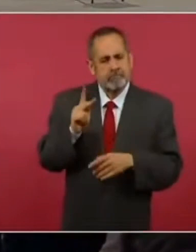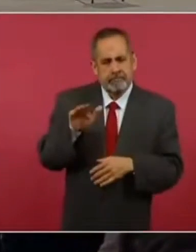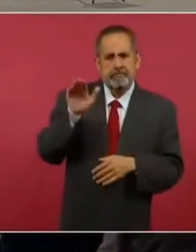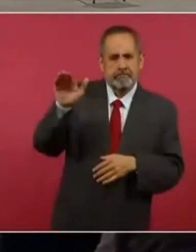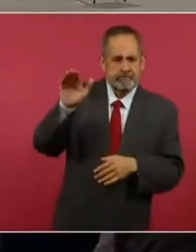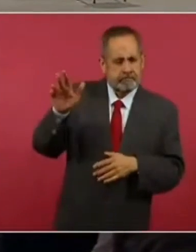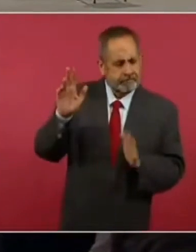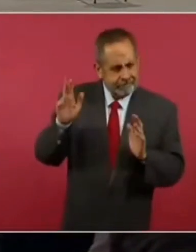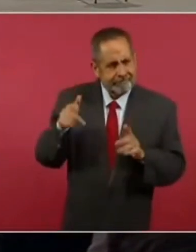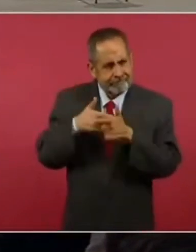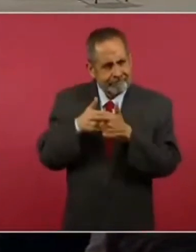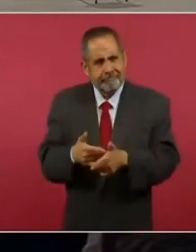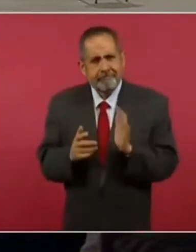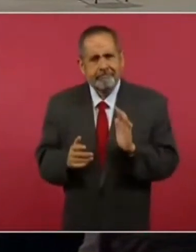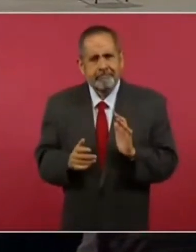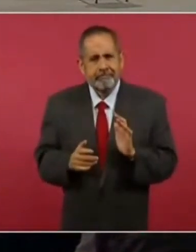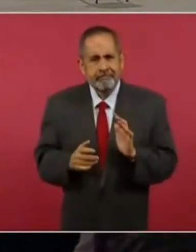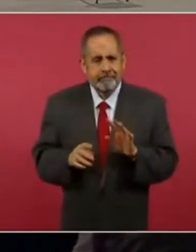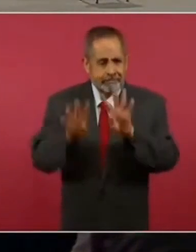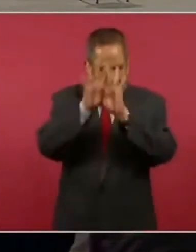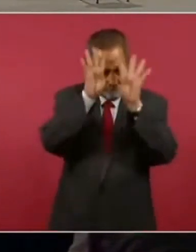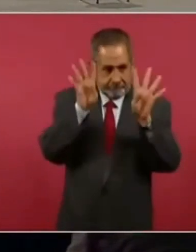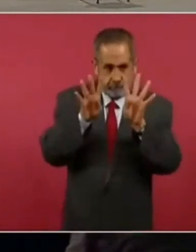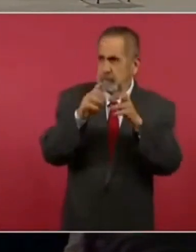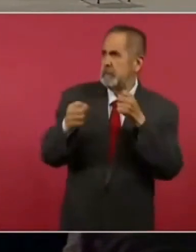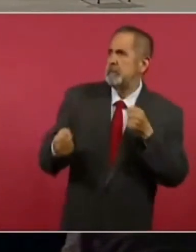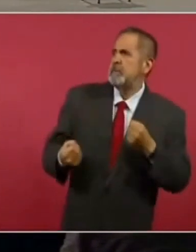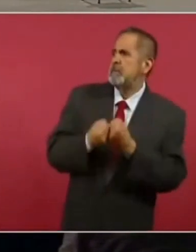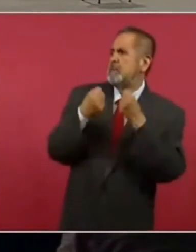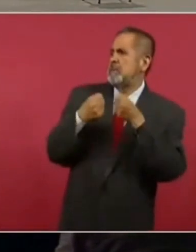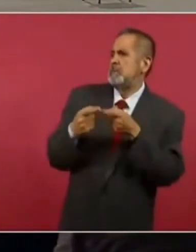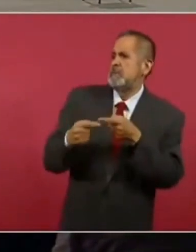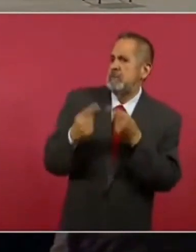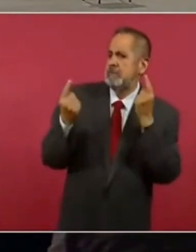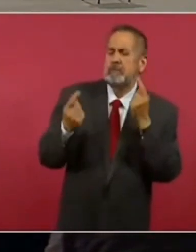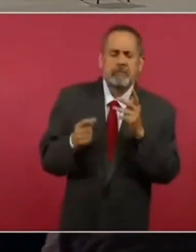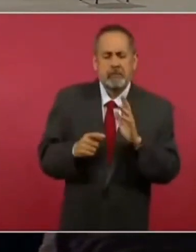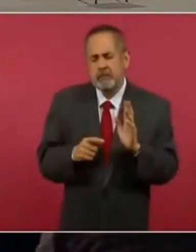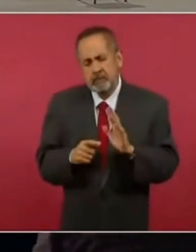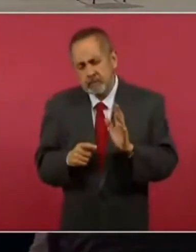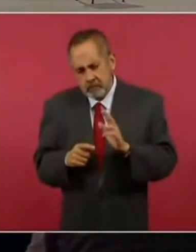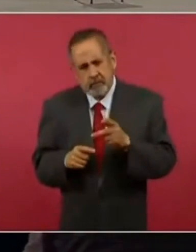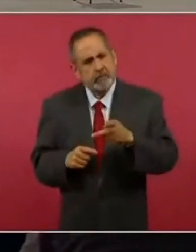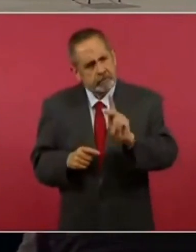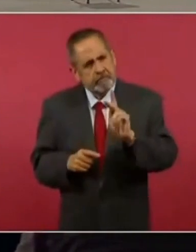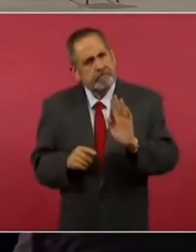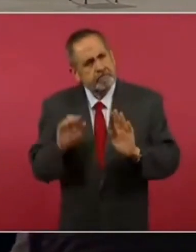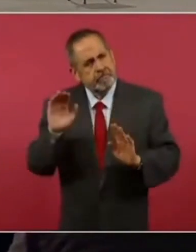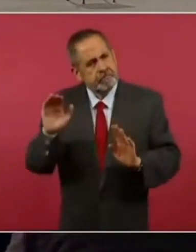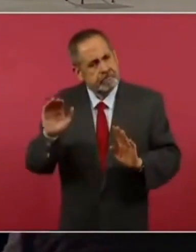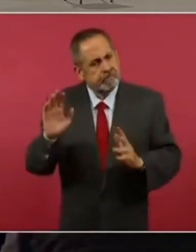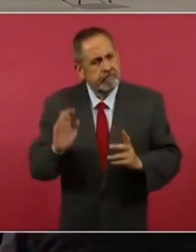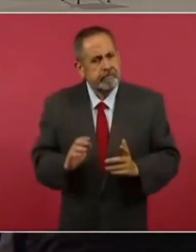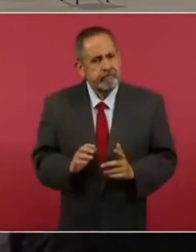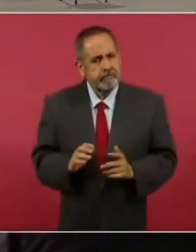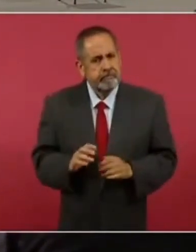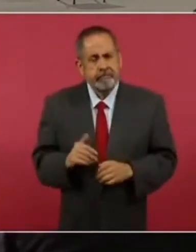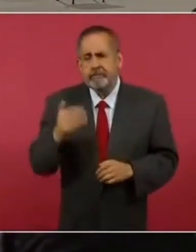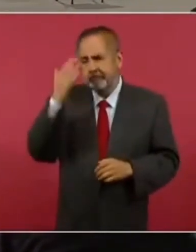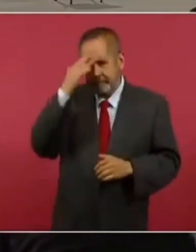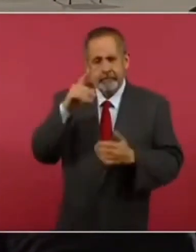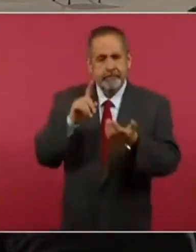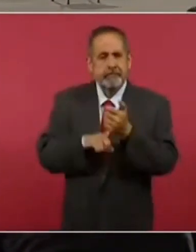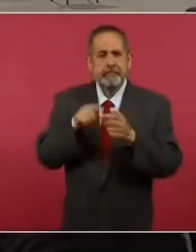hermanos por estos motivos. Sabemos que lo que subyace subyace